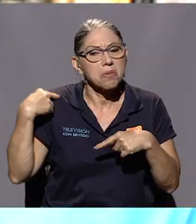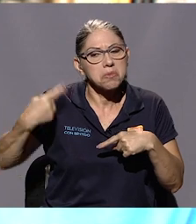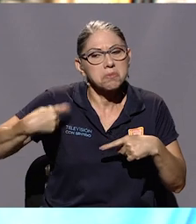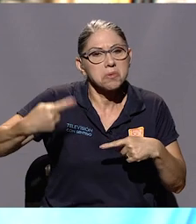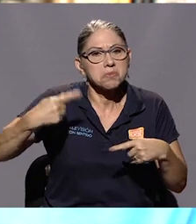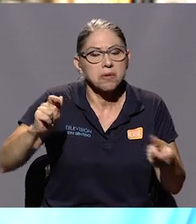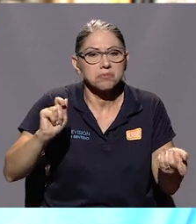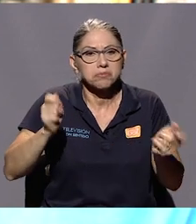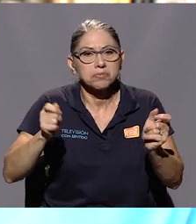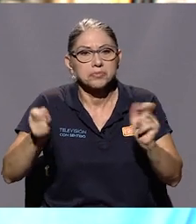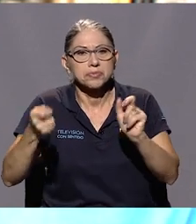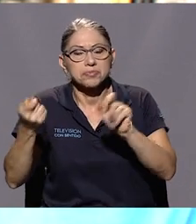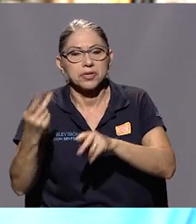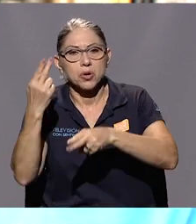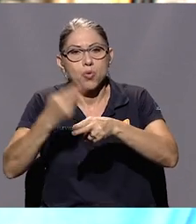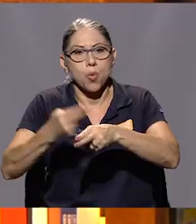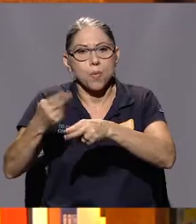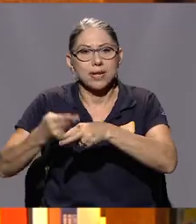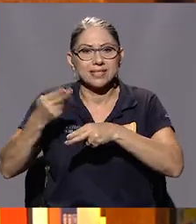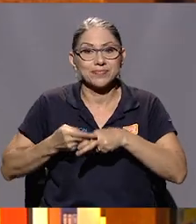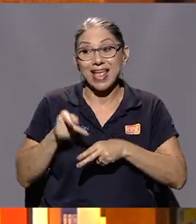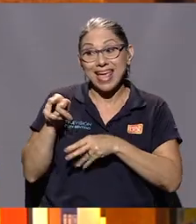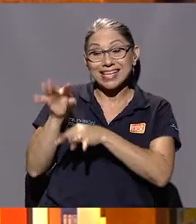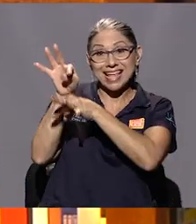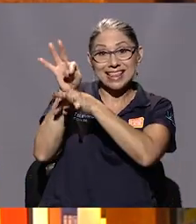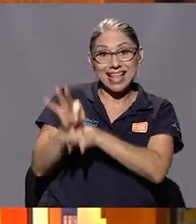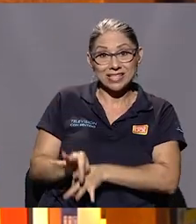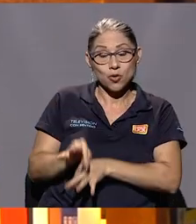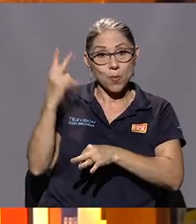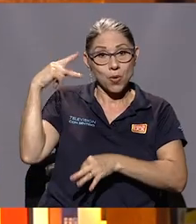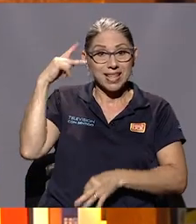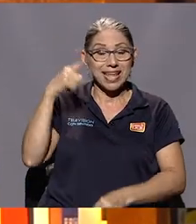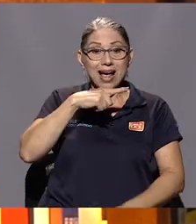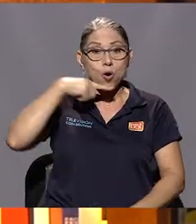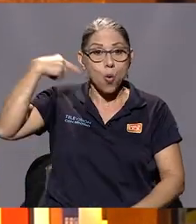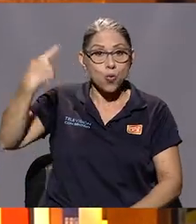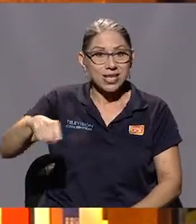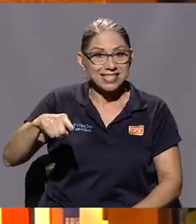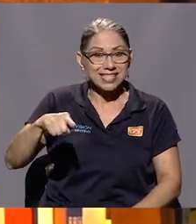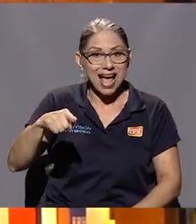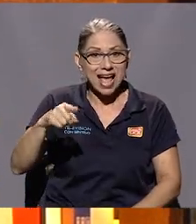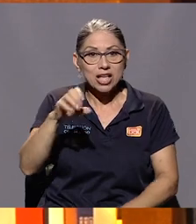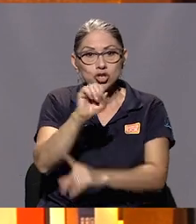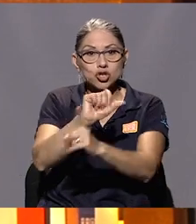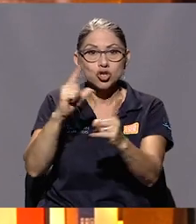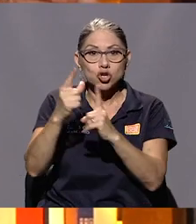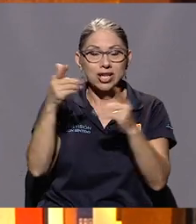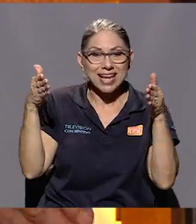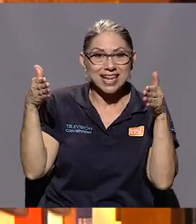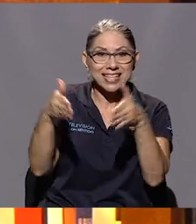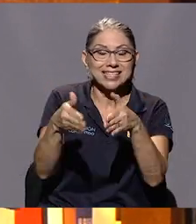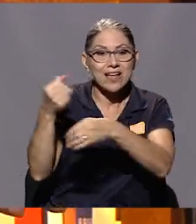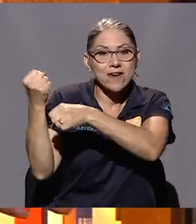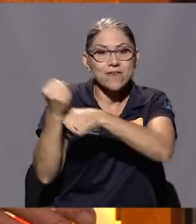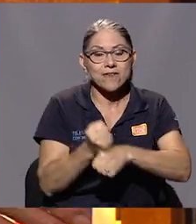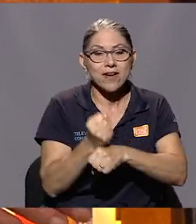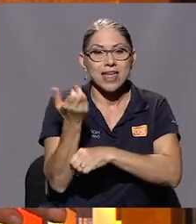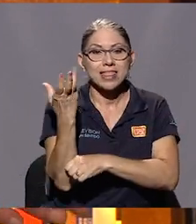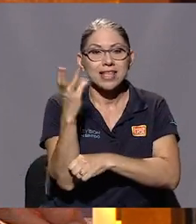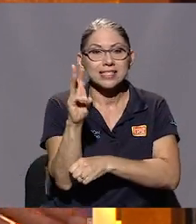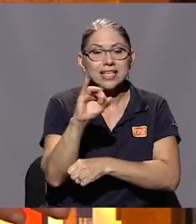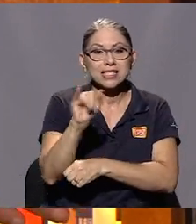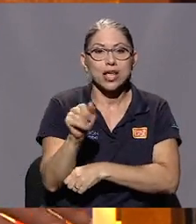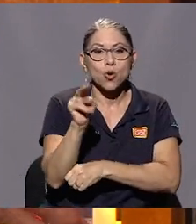cambiando nombres. Así es. Esa tradición política comunista, socialista, se funda el